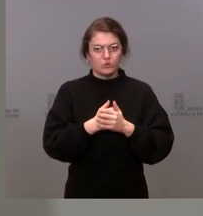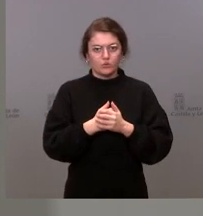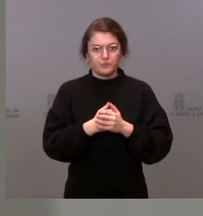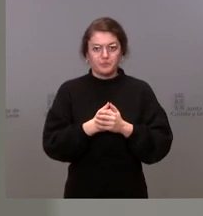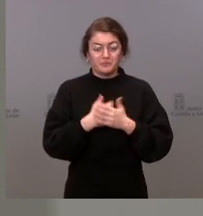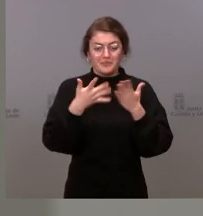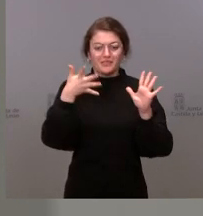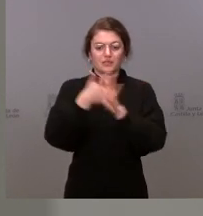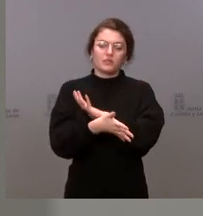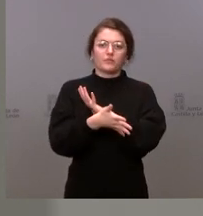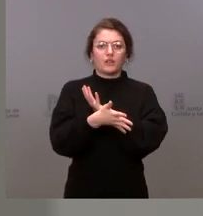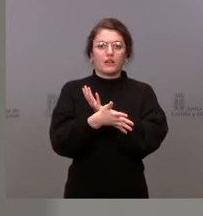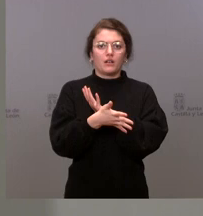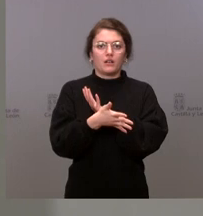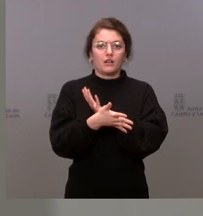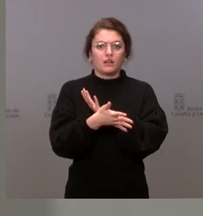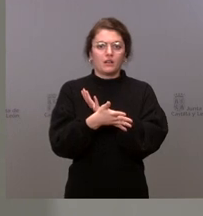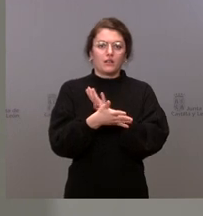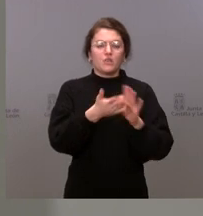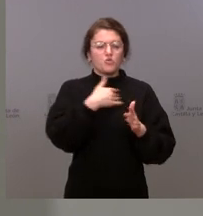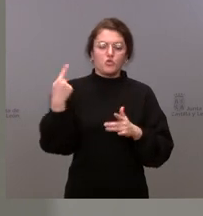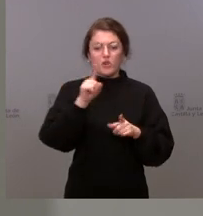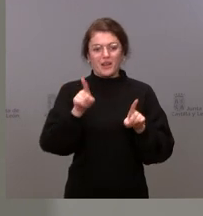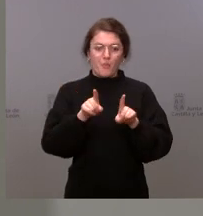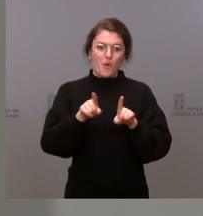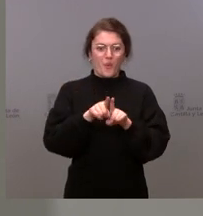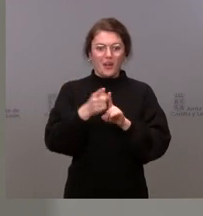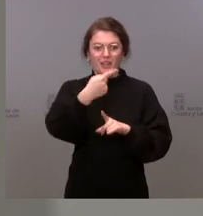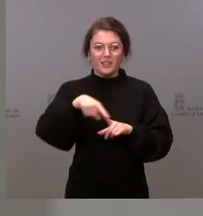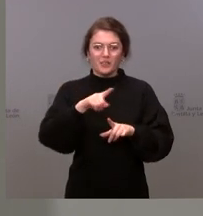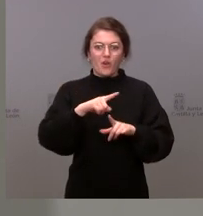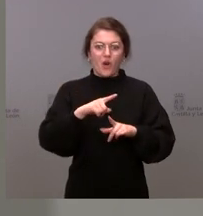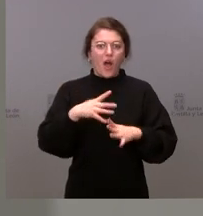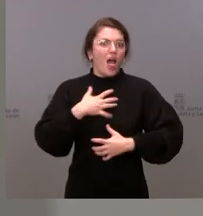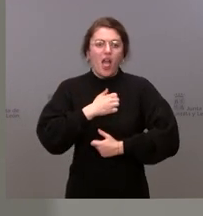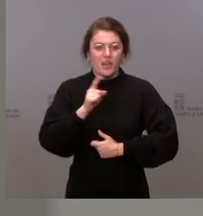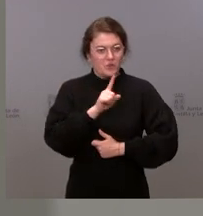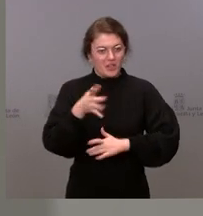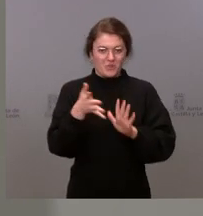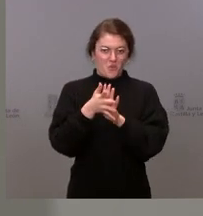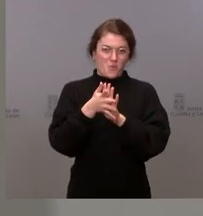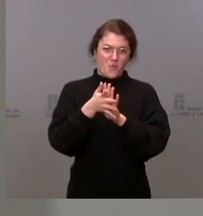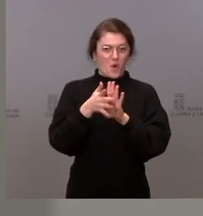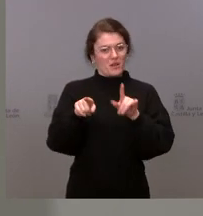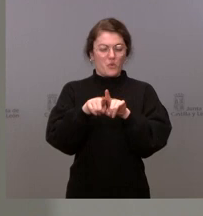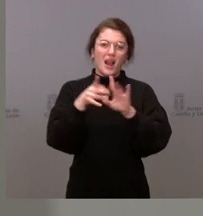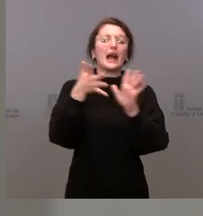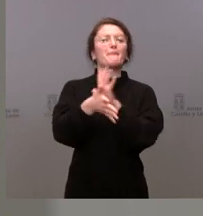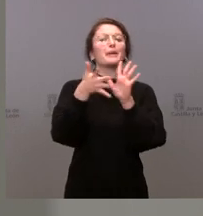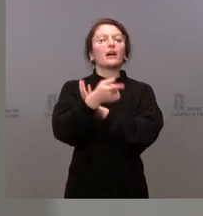Por tanto, no queremos aterrorizar a la población, queremos informar de la situación, de lo que es previsible,